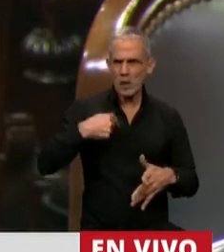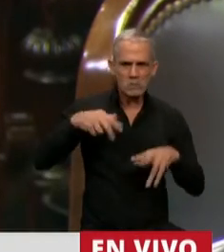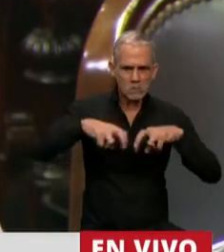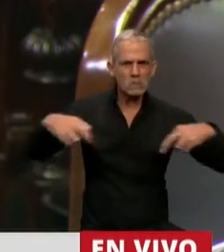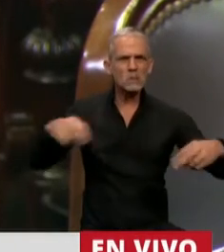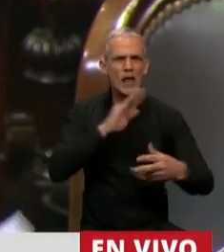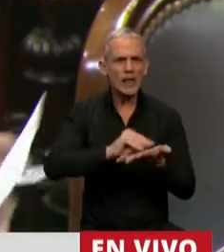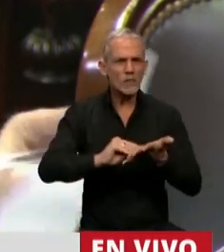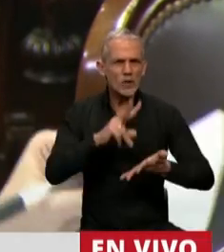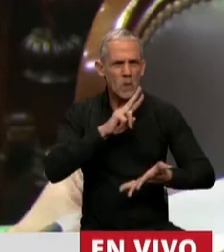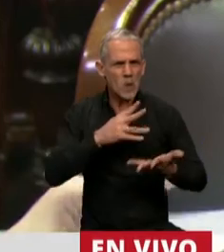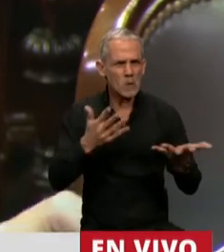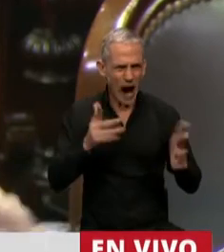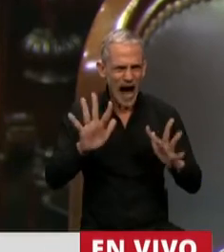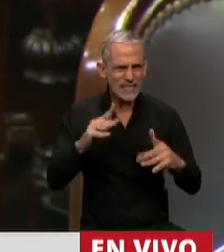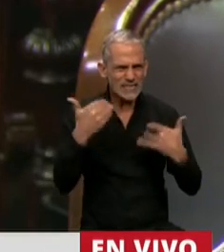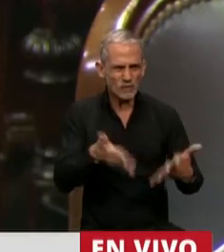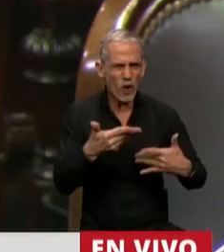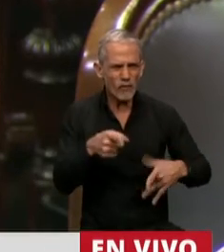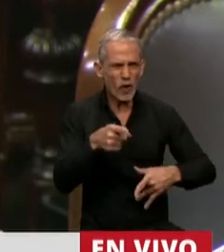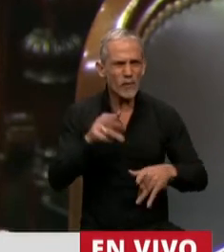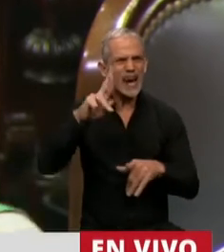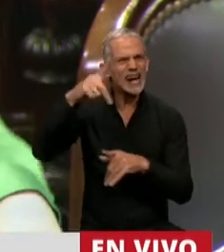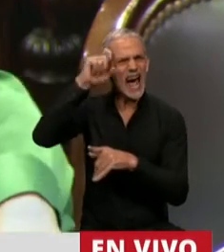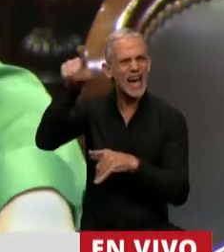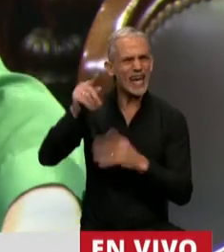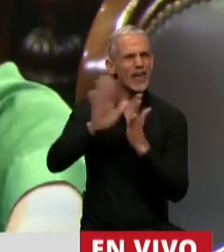sentadas acá avala esa definición de la RAE.